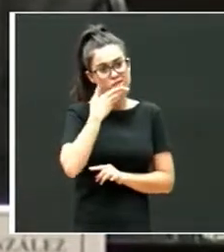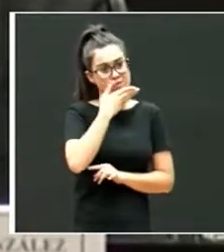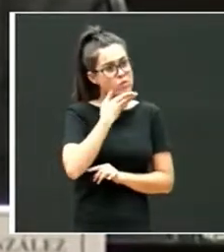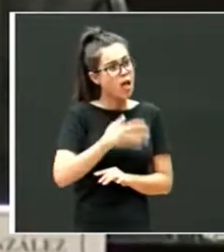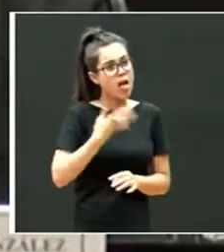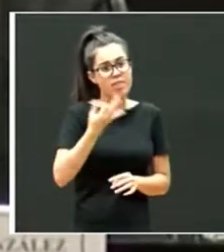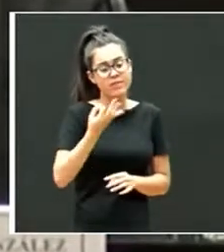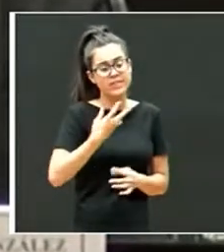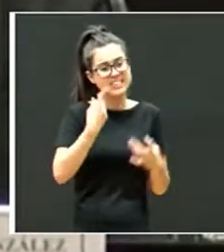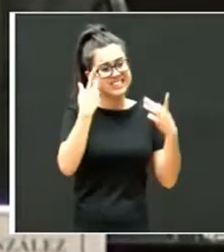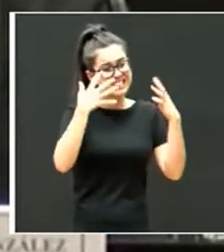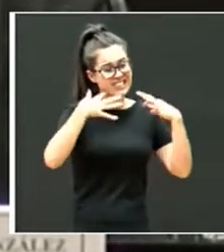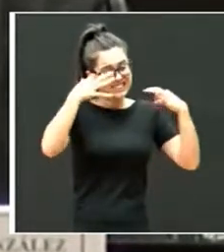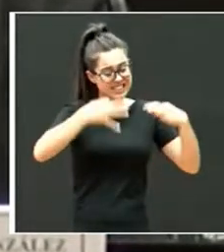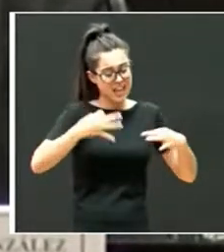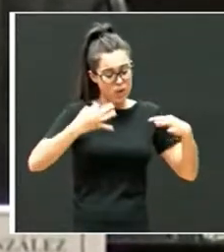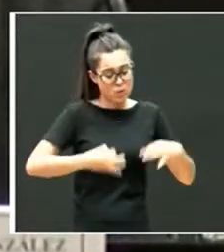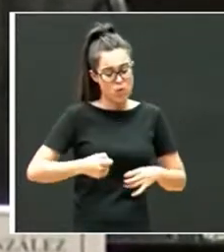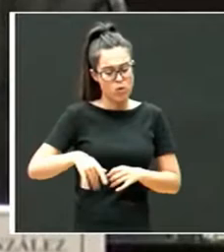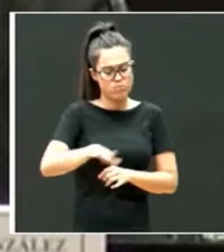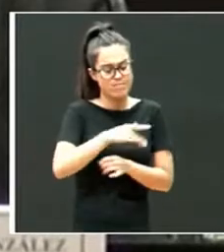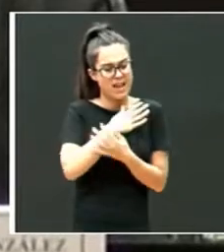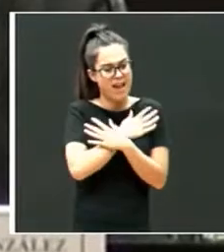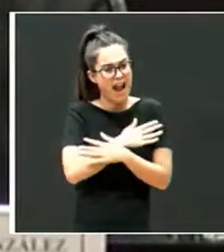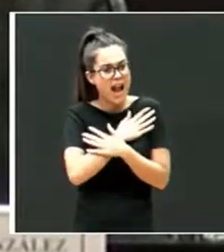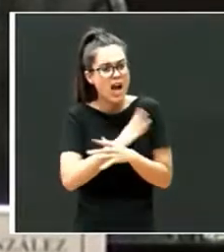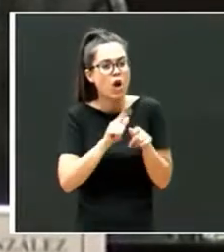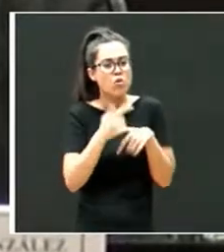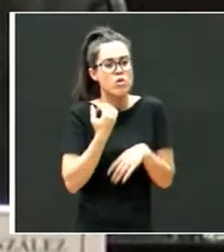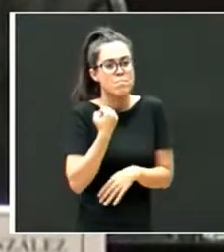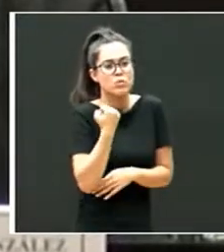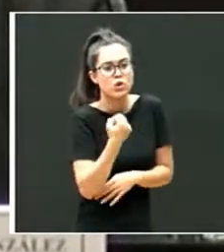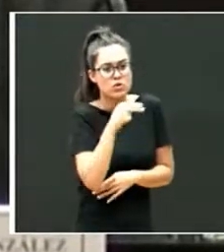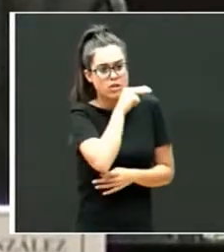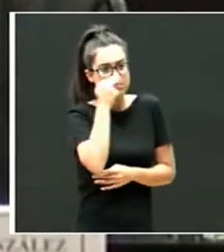Debe erigirse en un lugar de protección, apoyo y respeto.